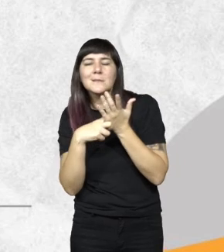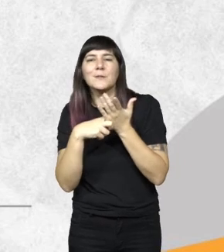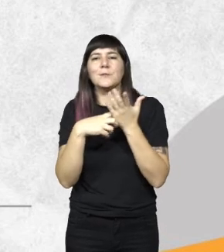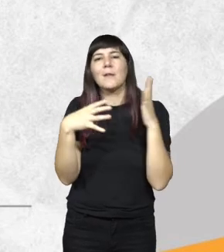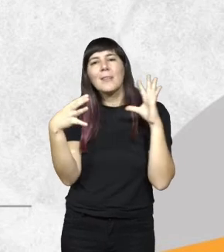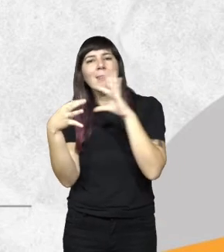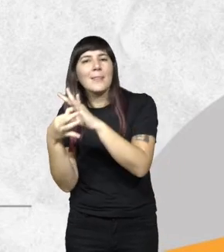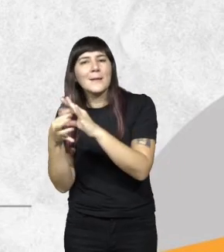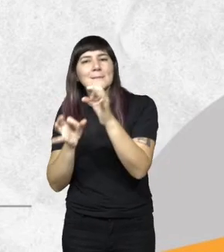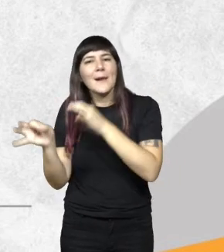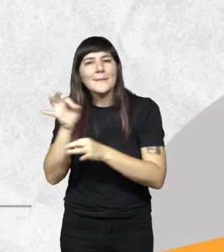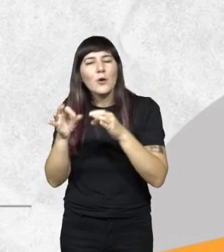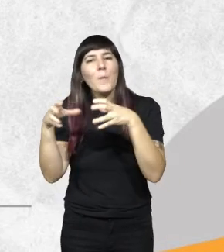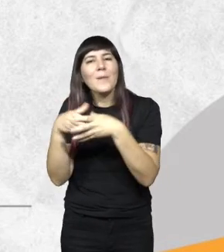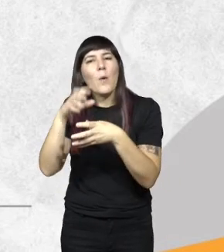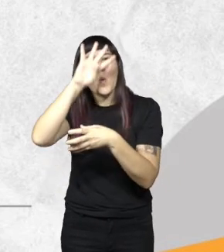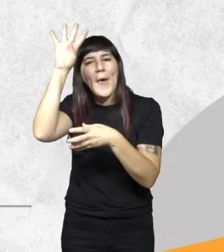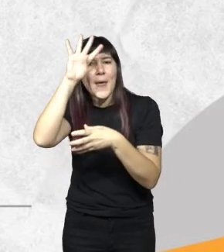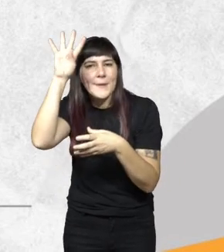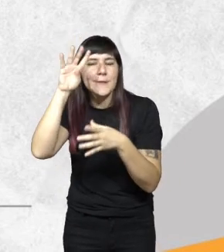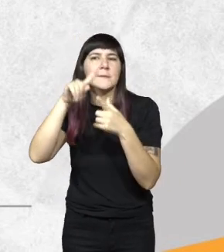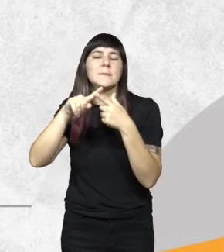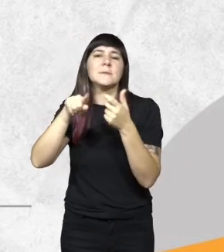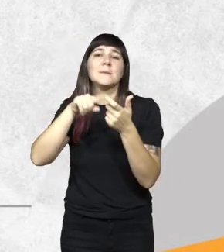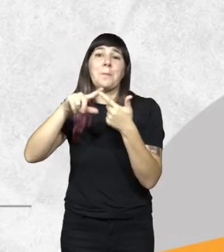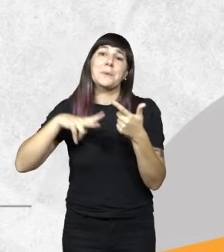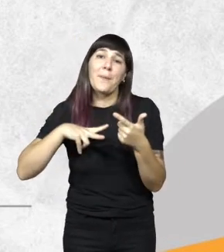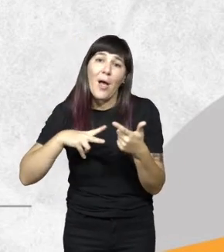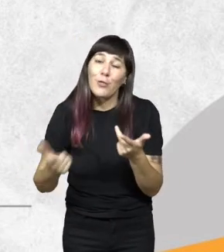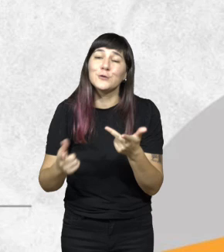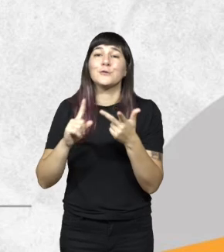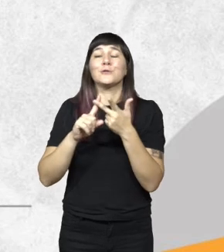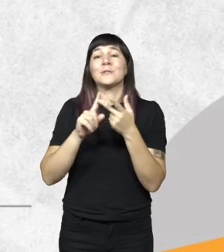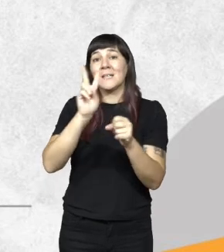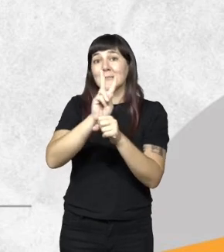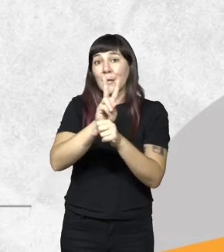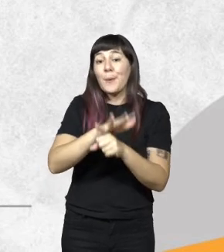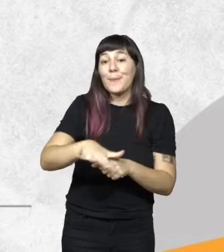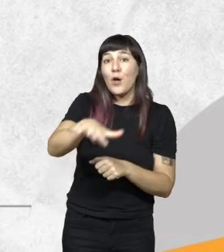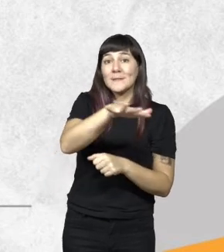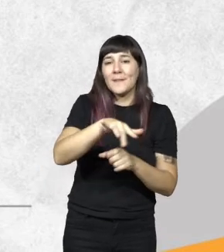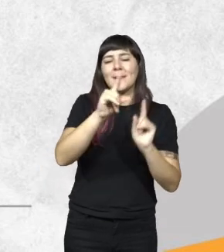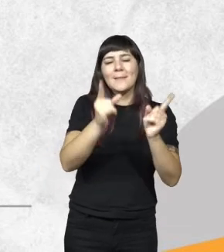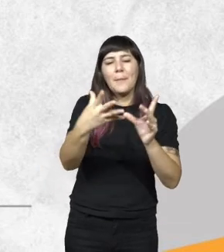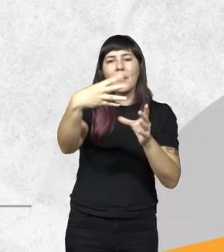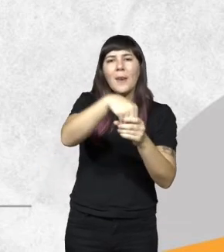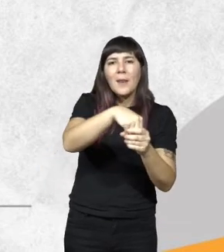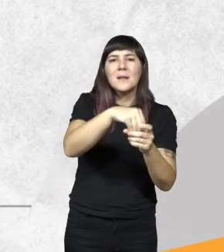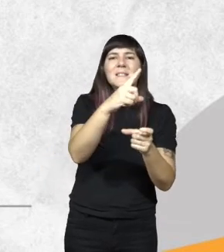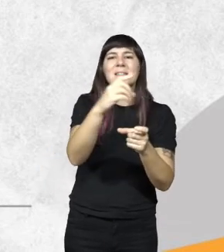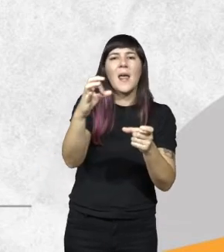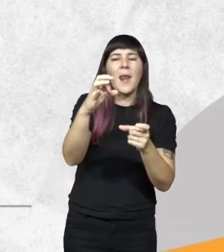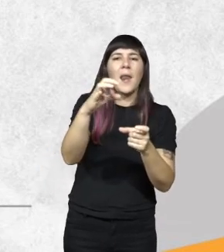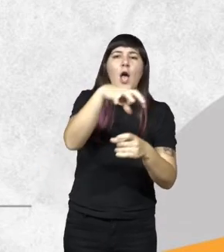estratégicas con las comunidades guaraníes con los privados esta reserva de biósfera también está compuesta por más de 100